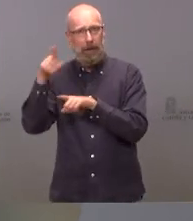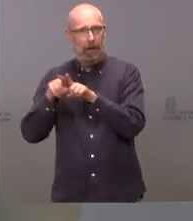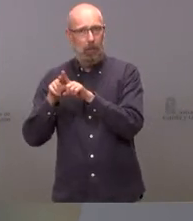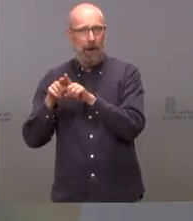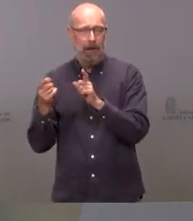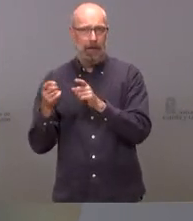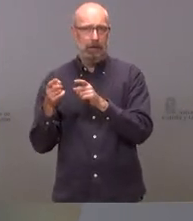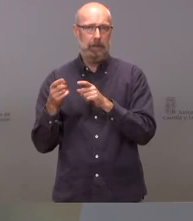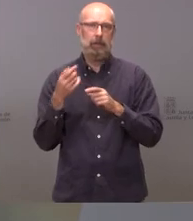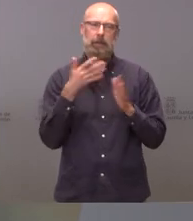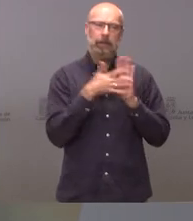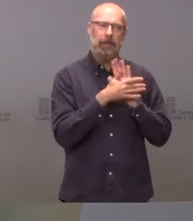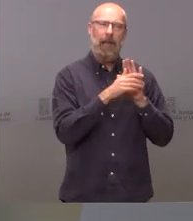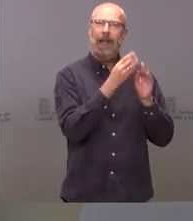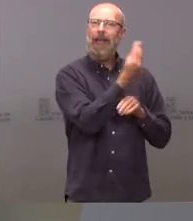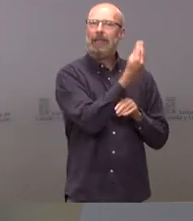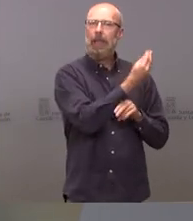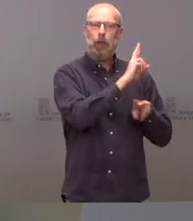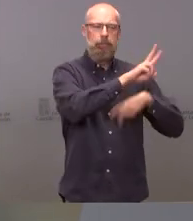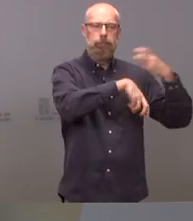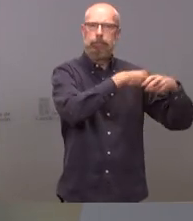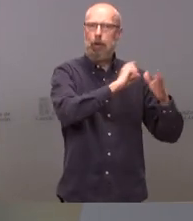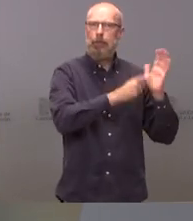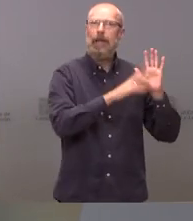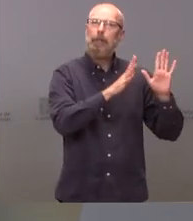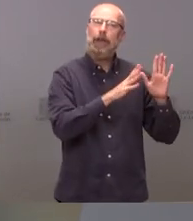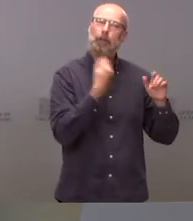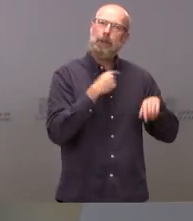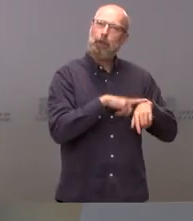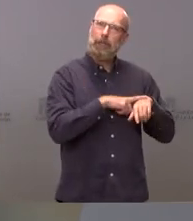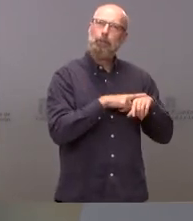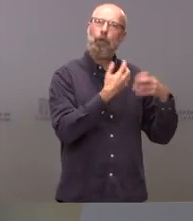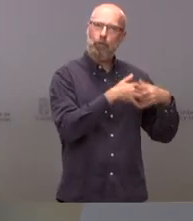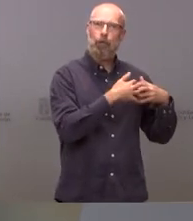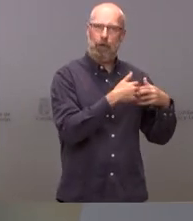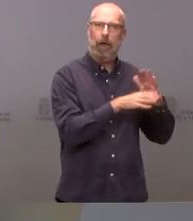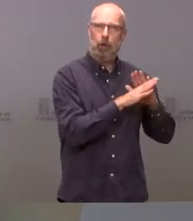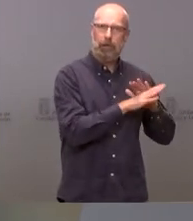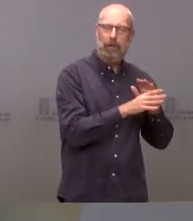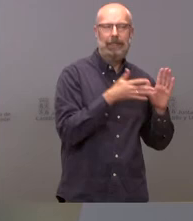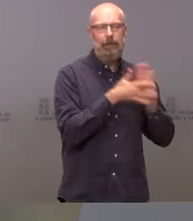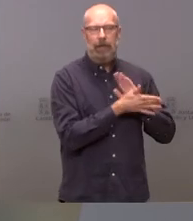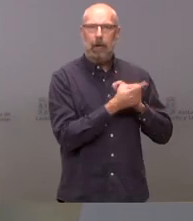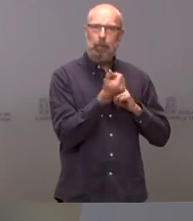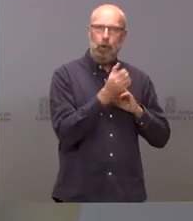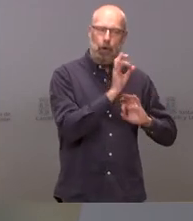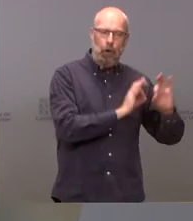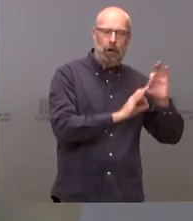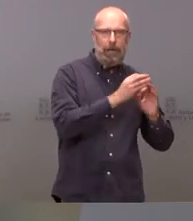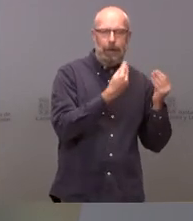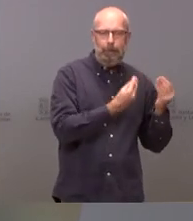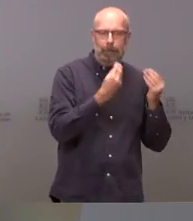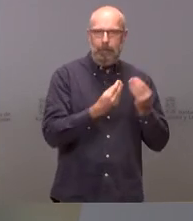integral de la estación pero manteniendo el funcionamiento de la misma con lo cual eso conlleva una serie de complejas circunstancias que